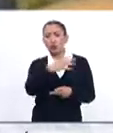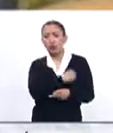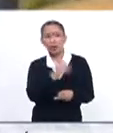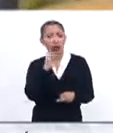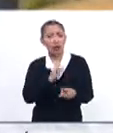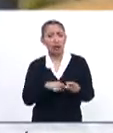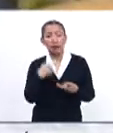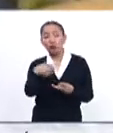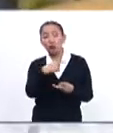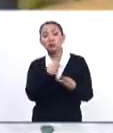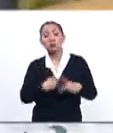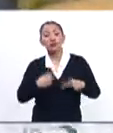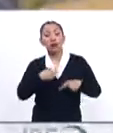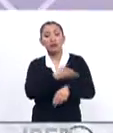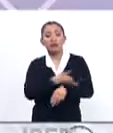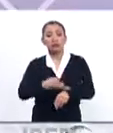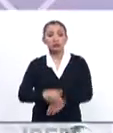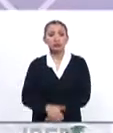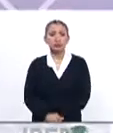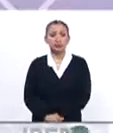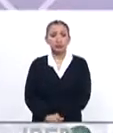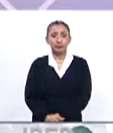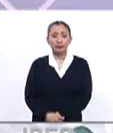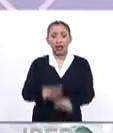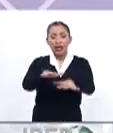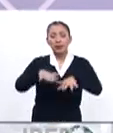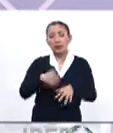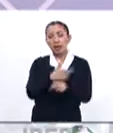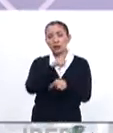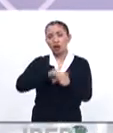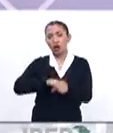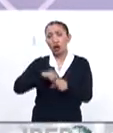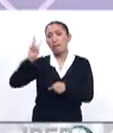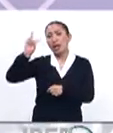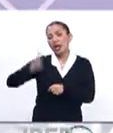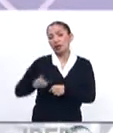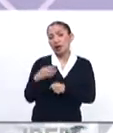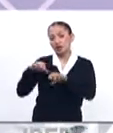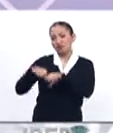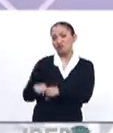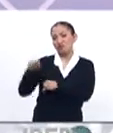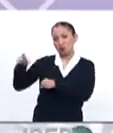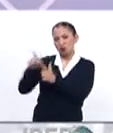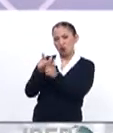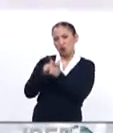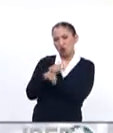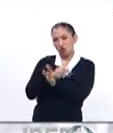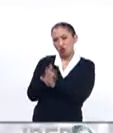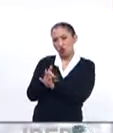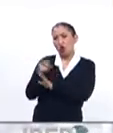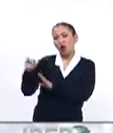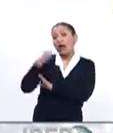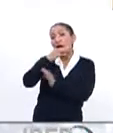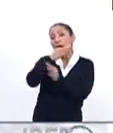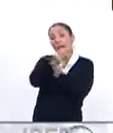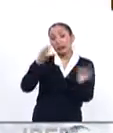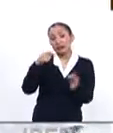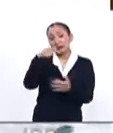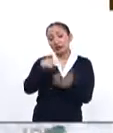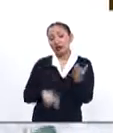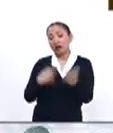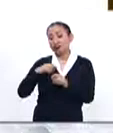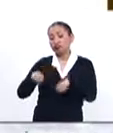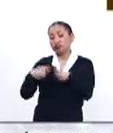tu hija, para tu gente. La Asamblea Nacional de Venezuela, dominada por la oposición, informó en un comunicado